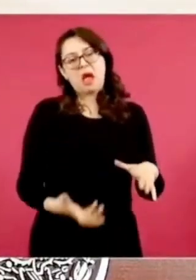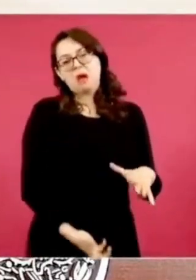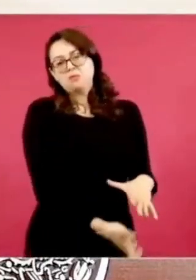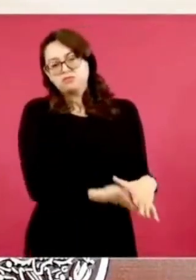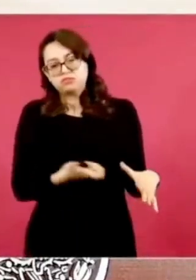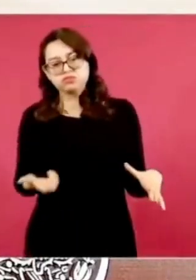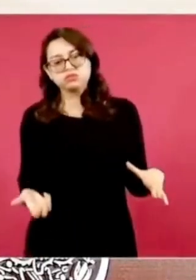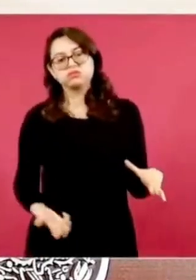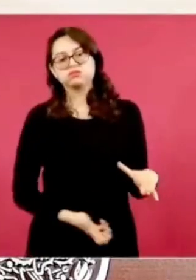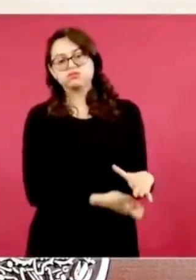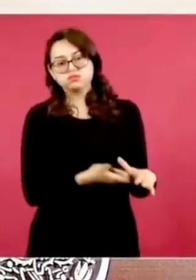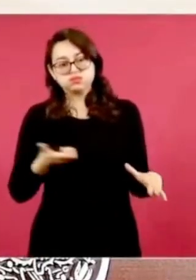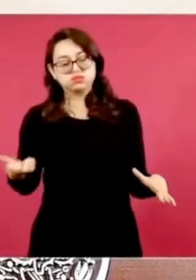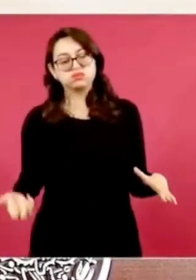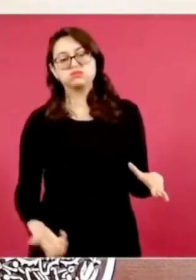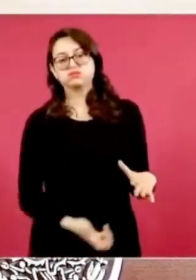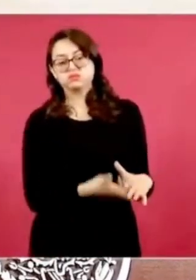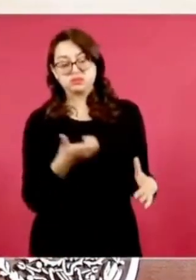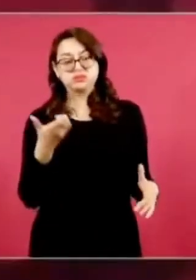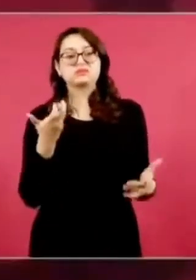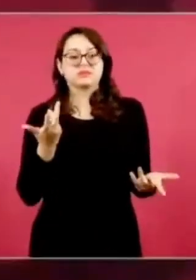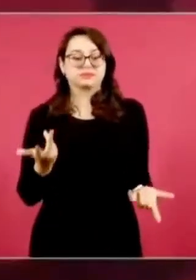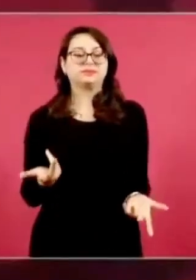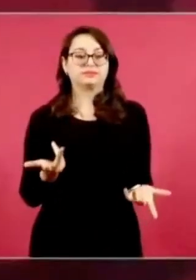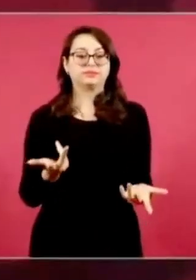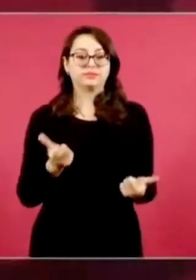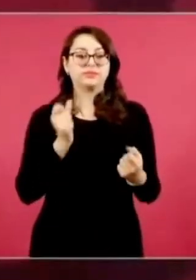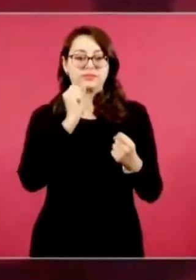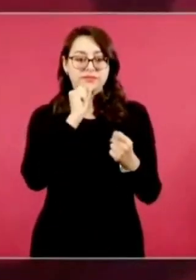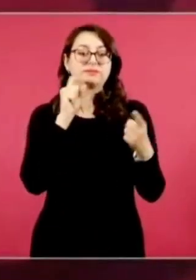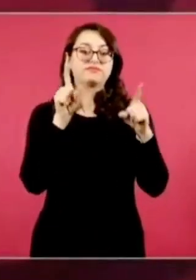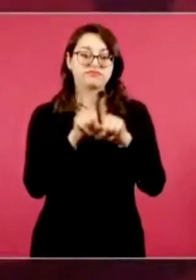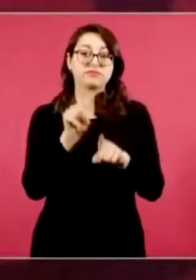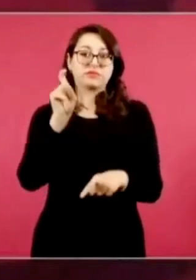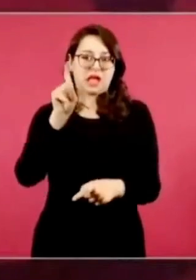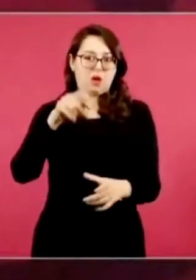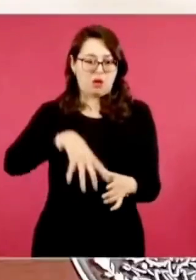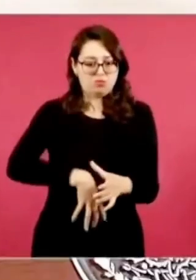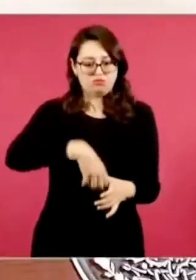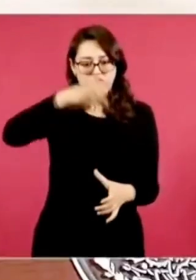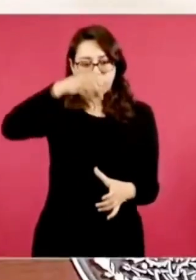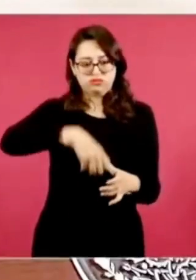y también desde luego afecta la sobreexplotación del agua